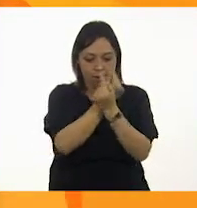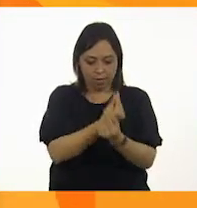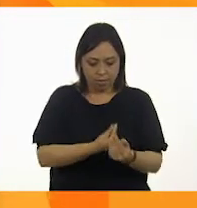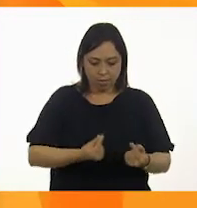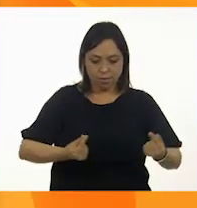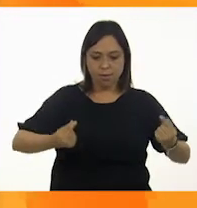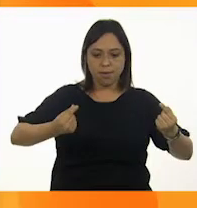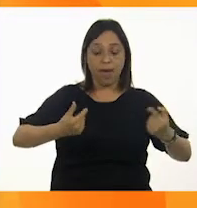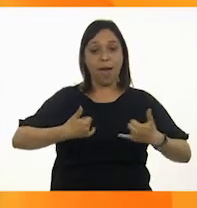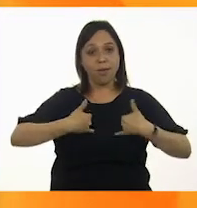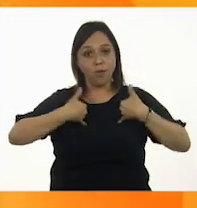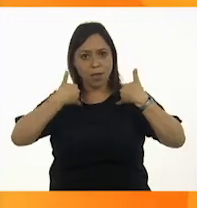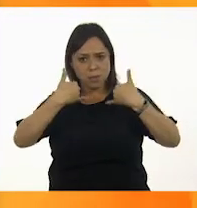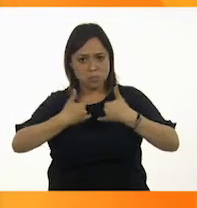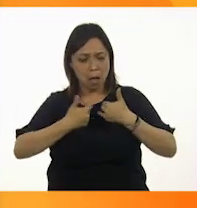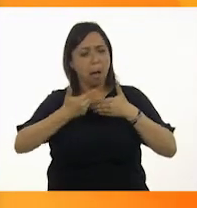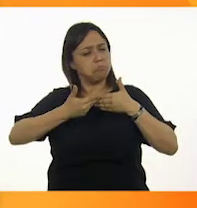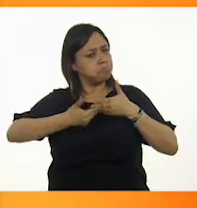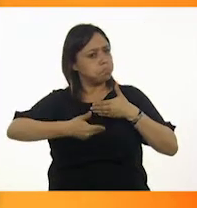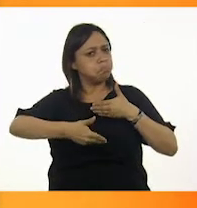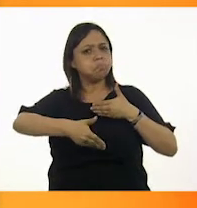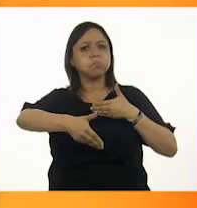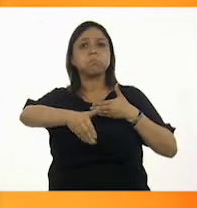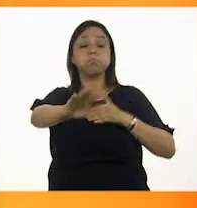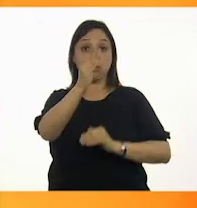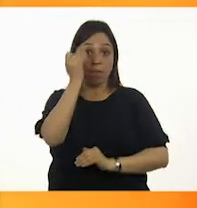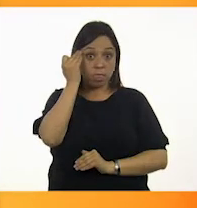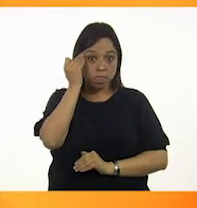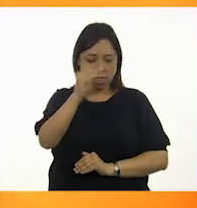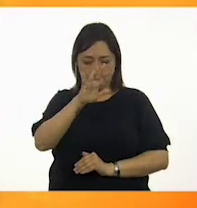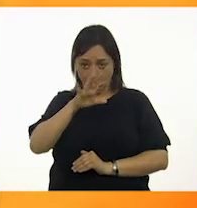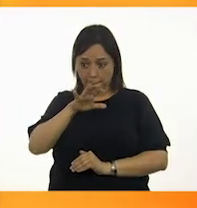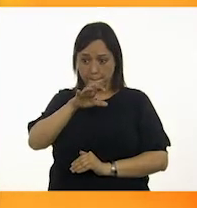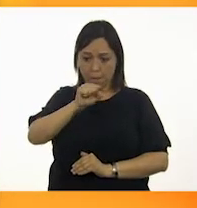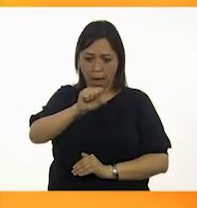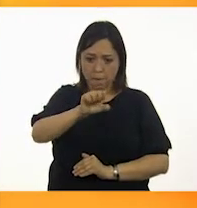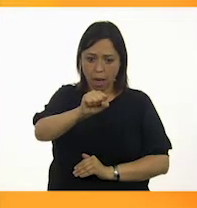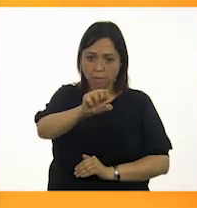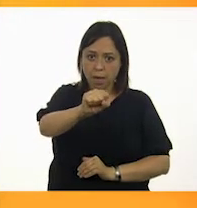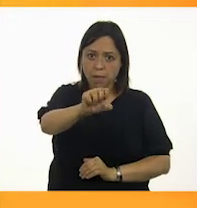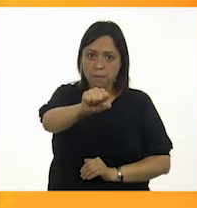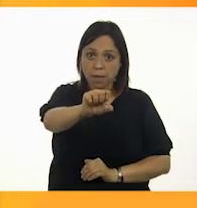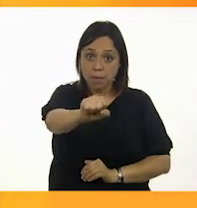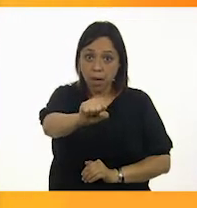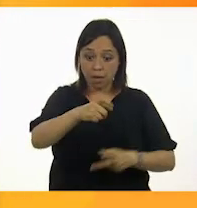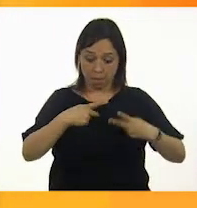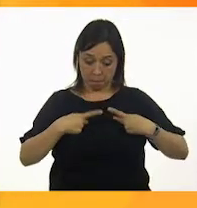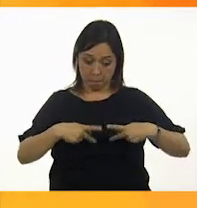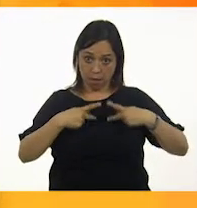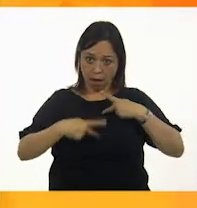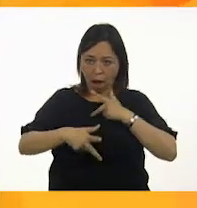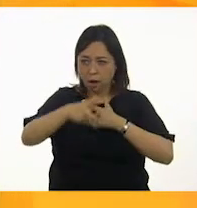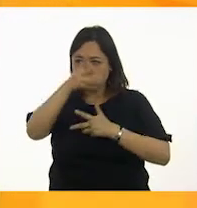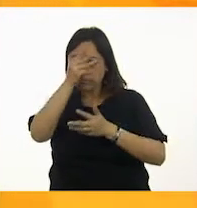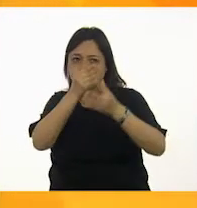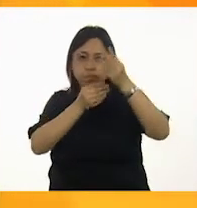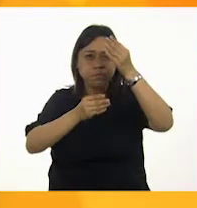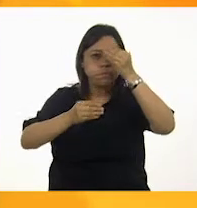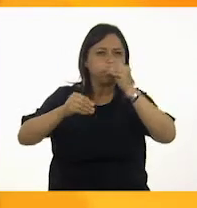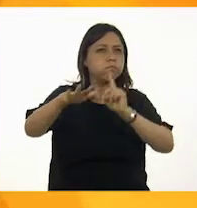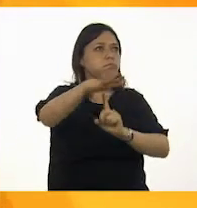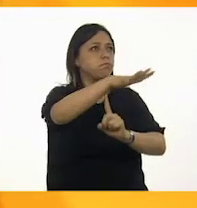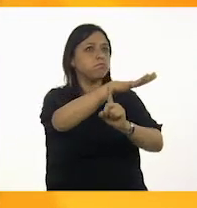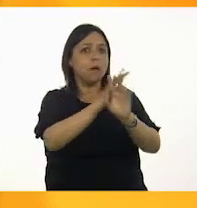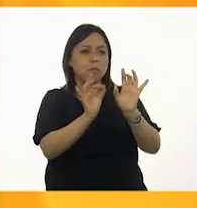después. Durante este largo periodo de adquisición, el aprendiz se enfrenta a un extenso conjunto de